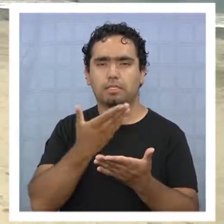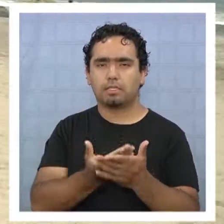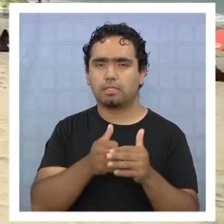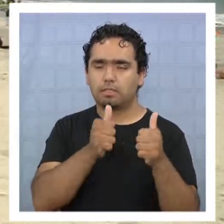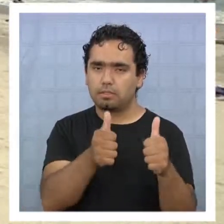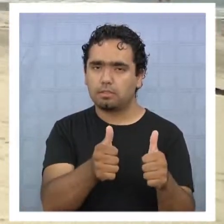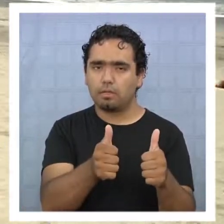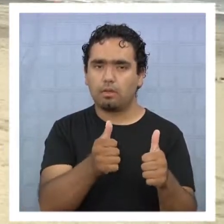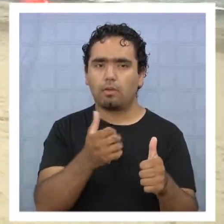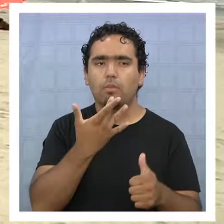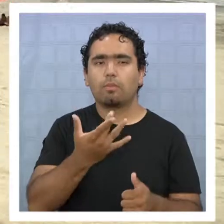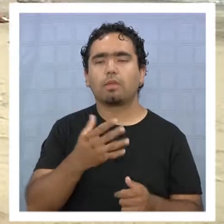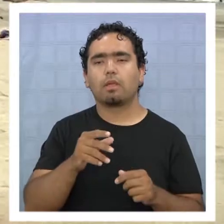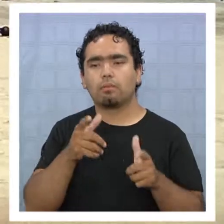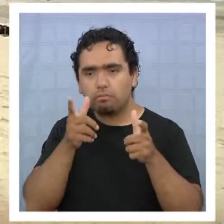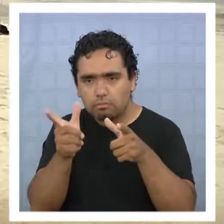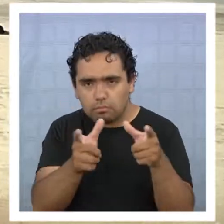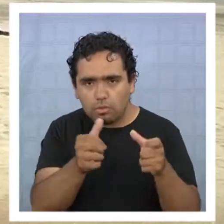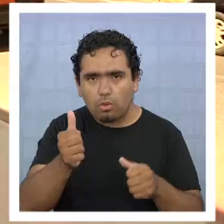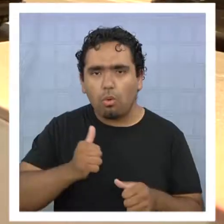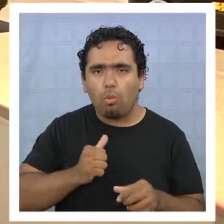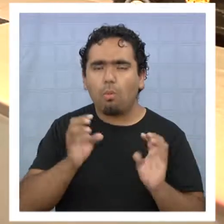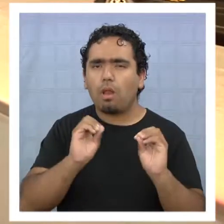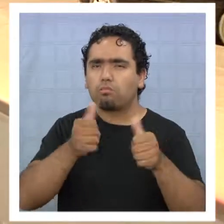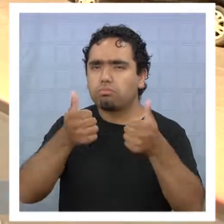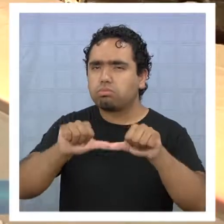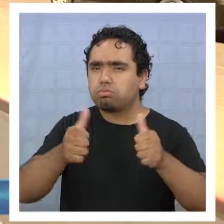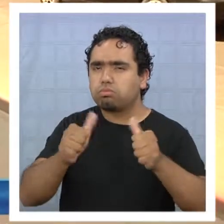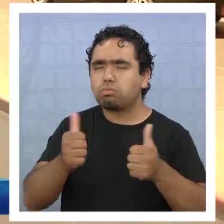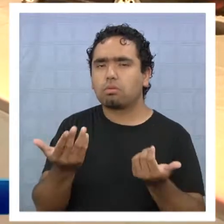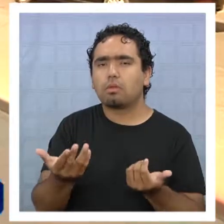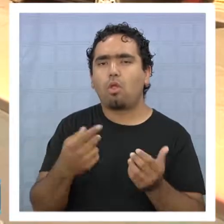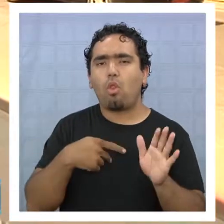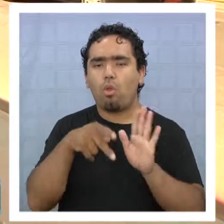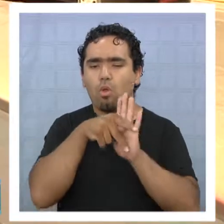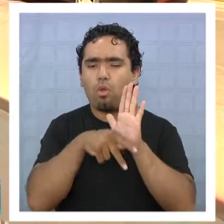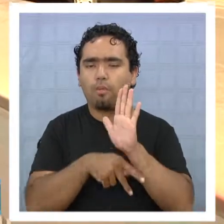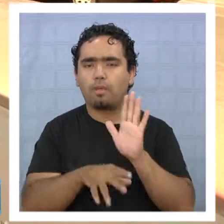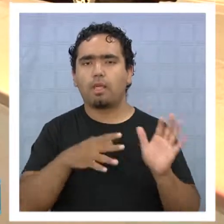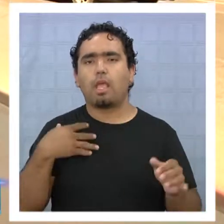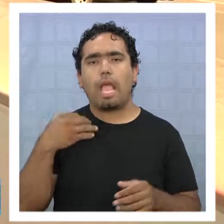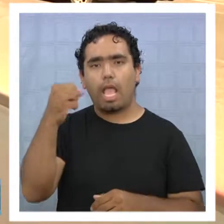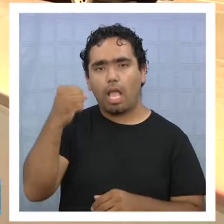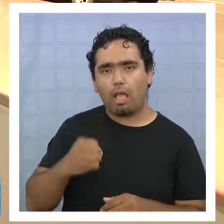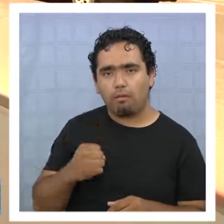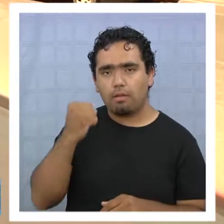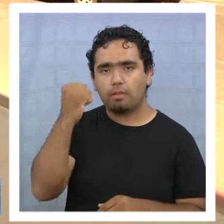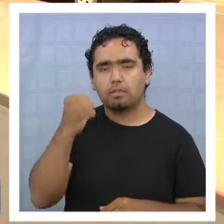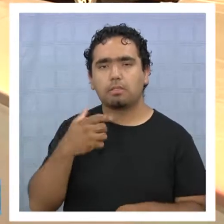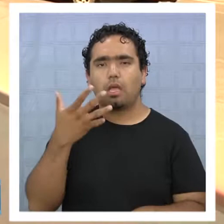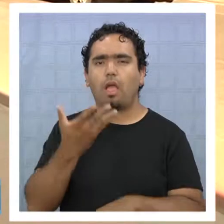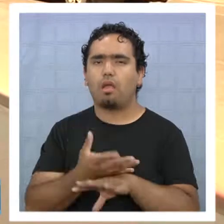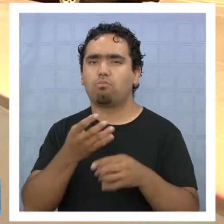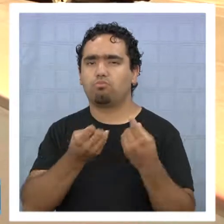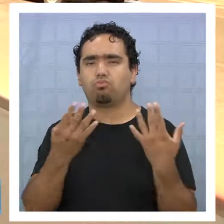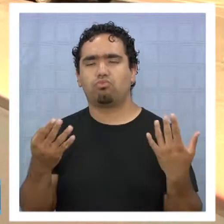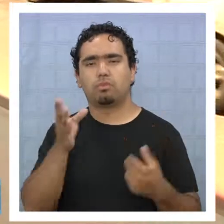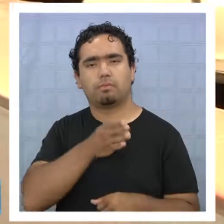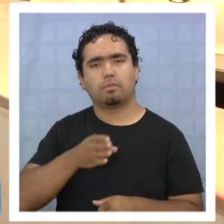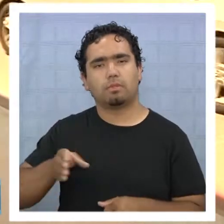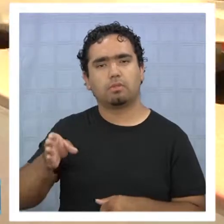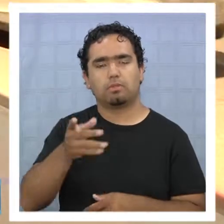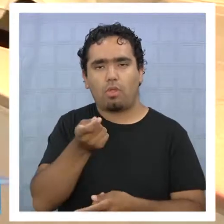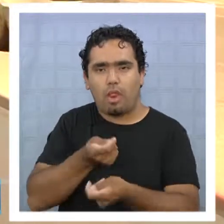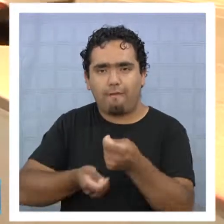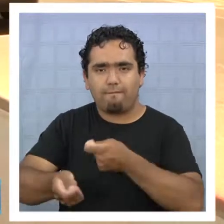salud, objeto de ver si acaso se cumplen con todas las normativas. Ahora, en Cabancha ya tenemos una cantidad importante de